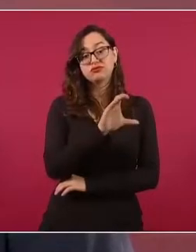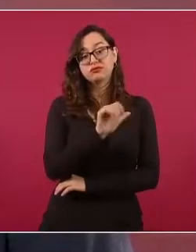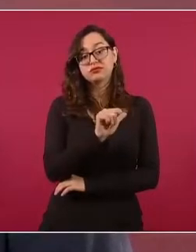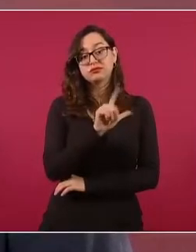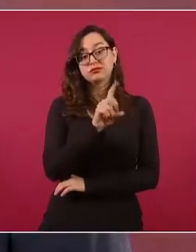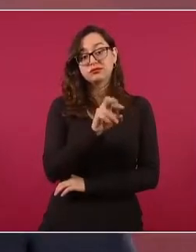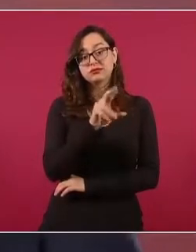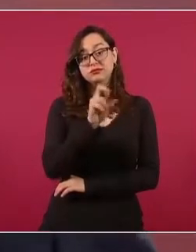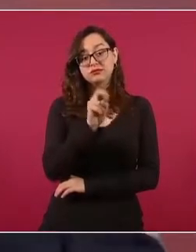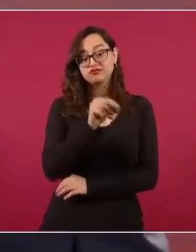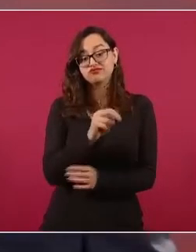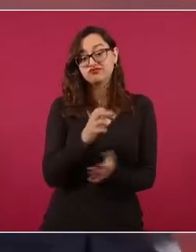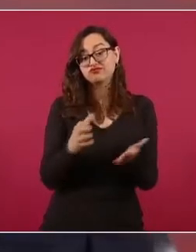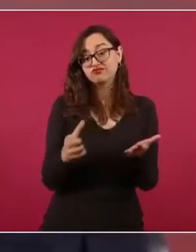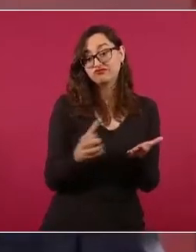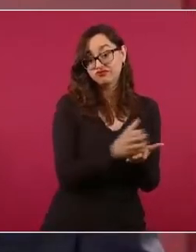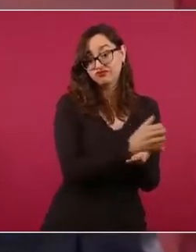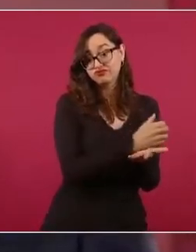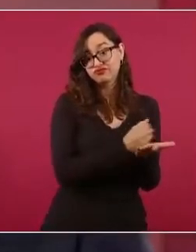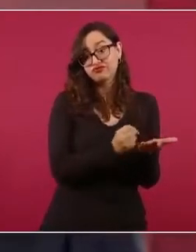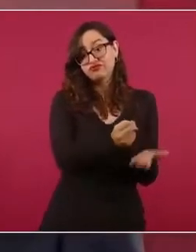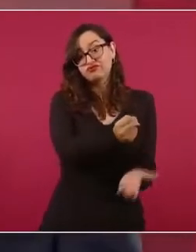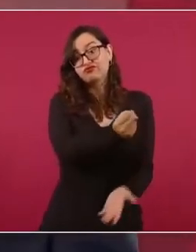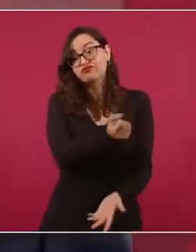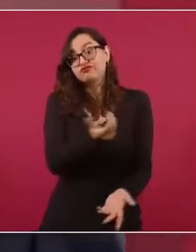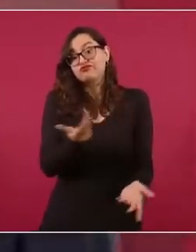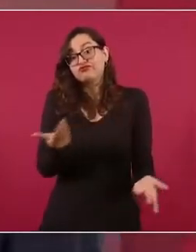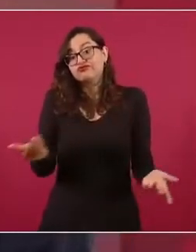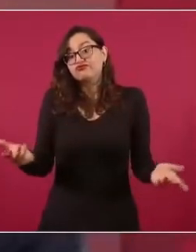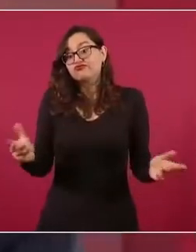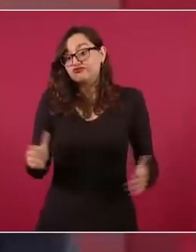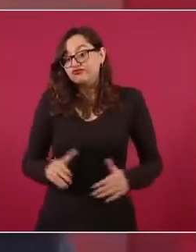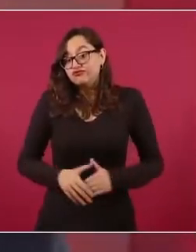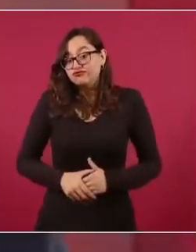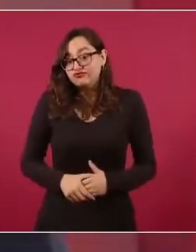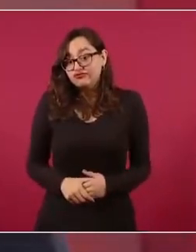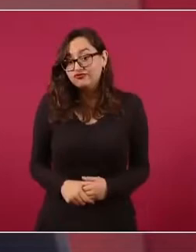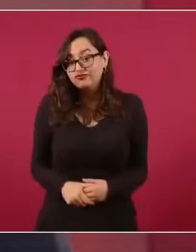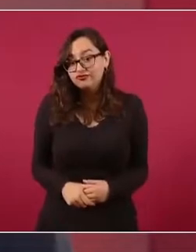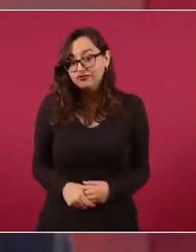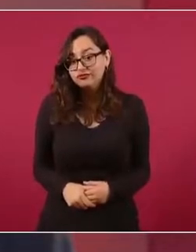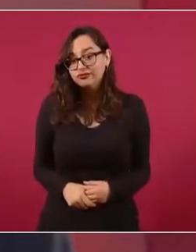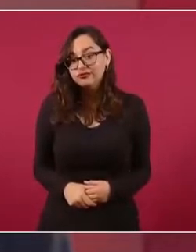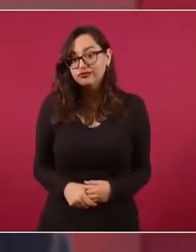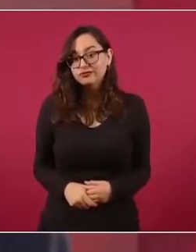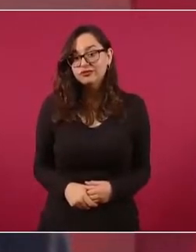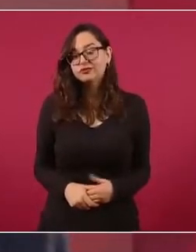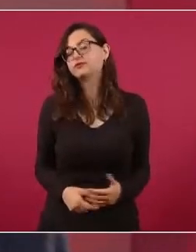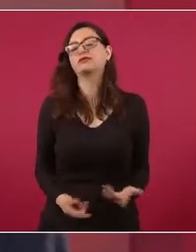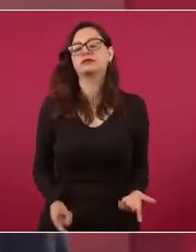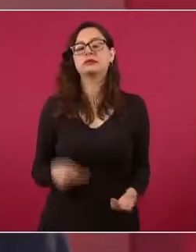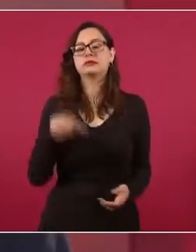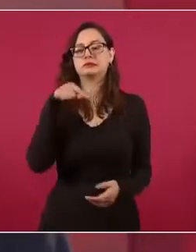Estaba un grupo de empresarios reunidos,